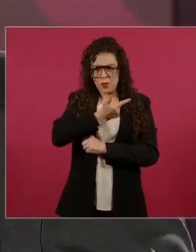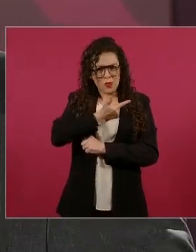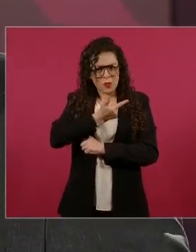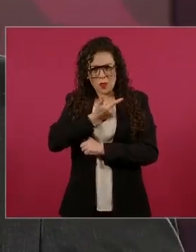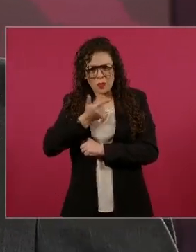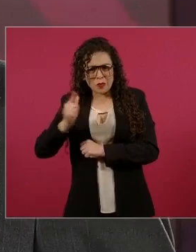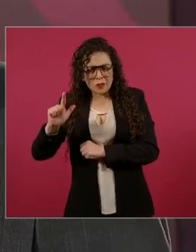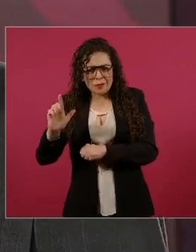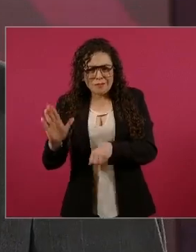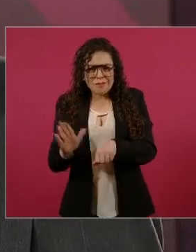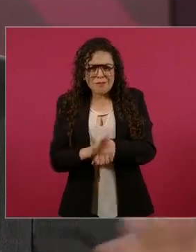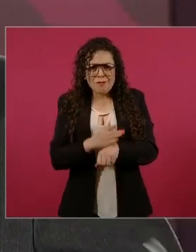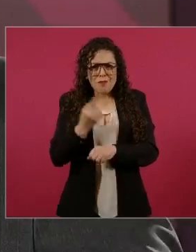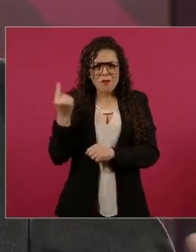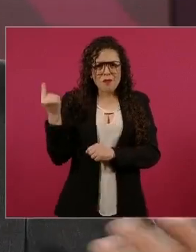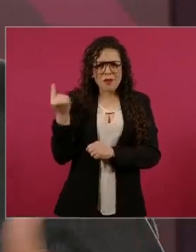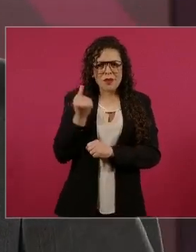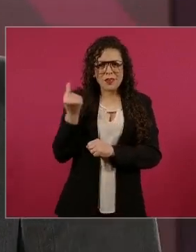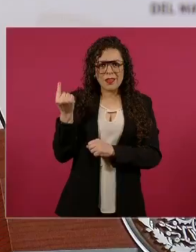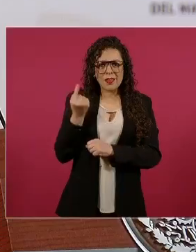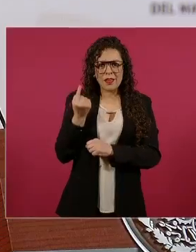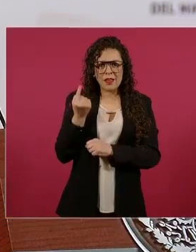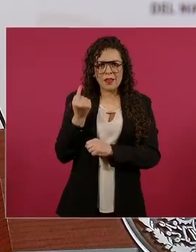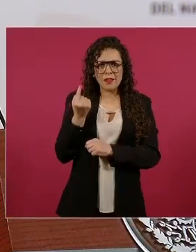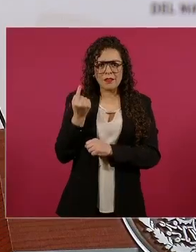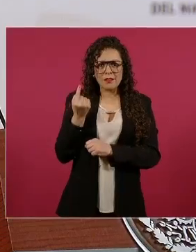no valoramos lo que tenemos.